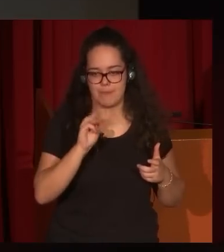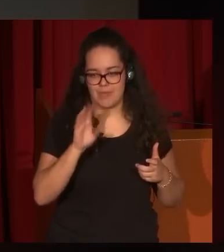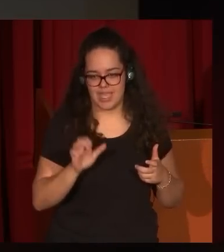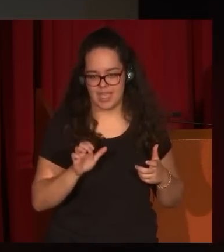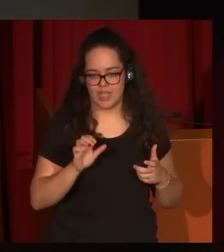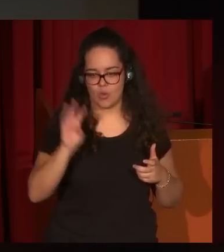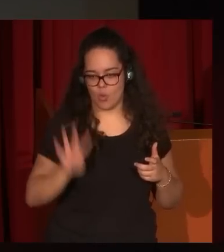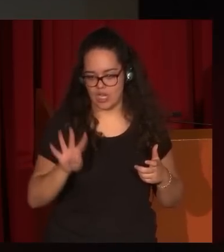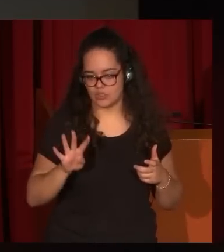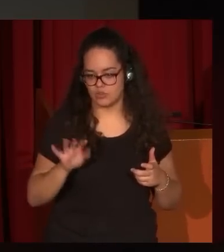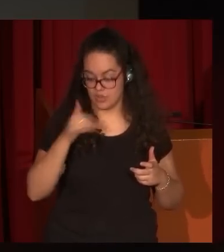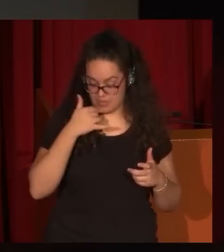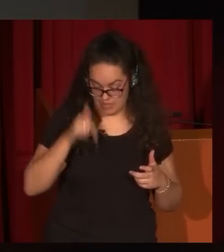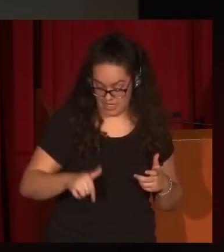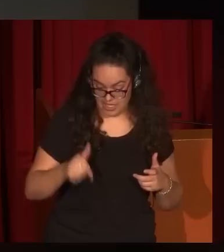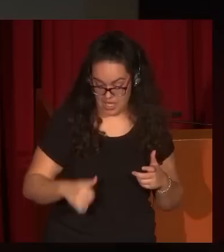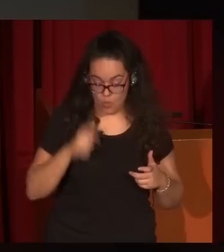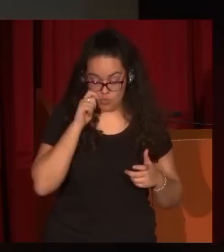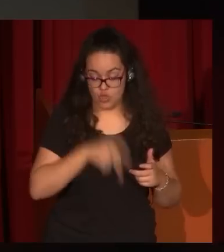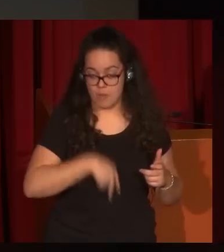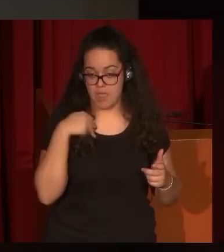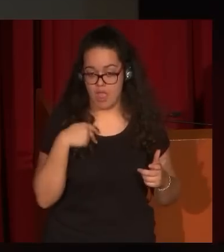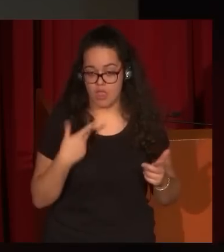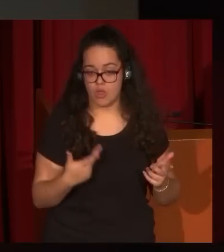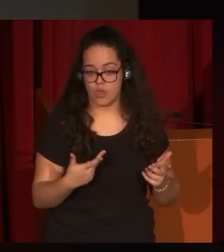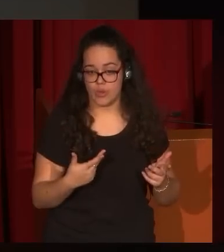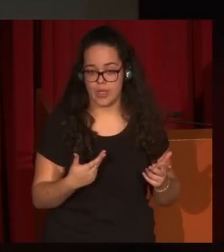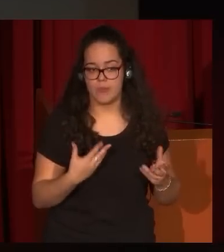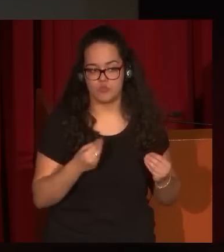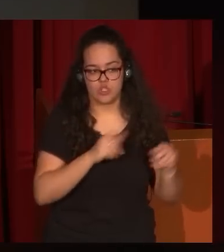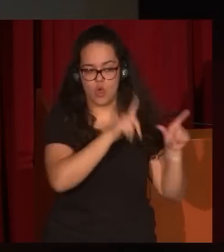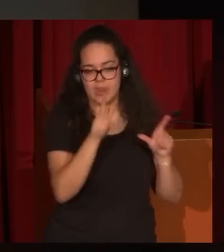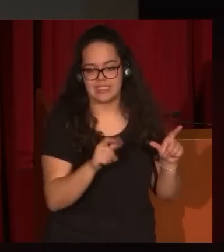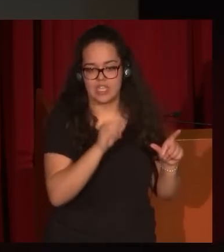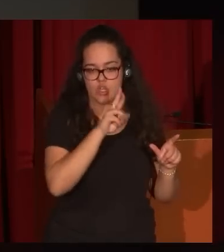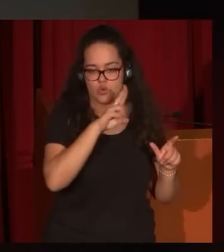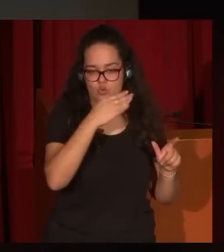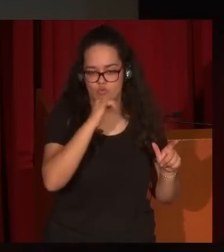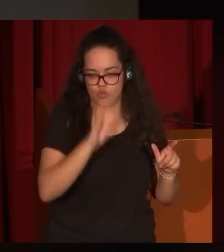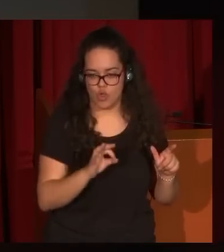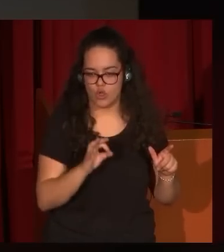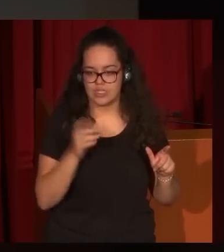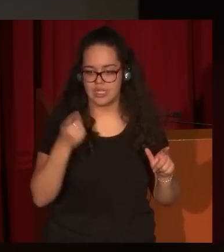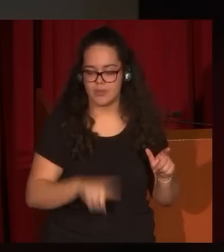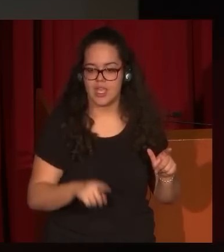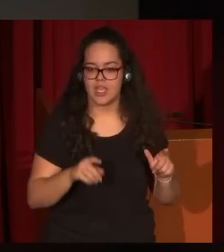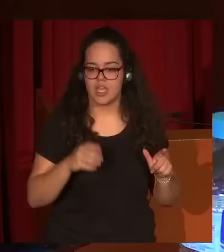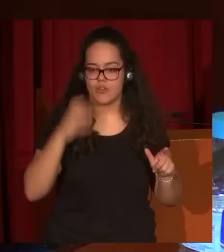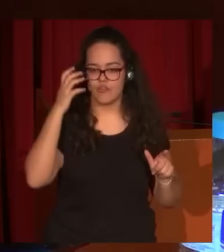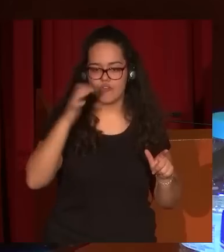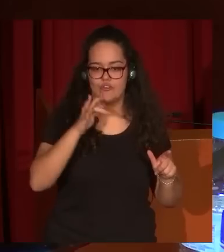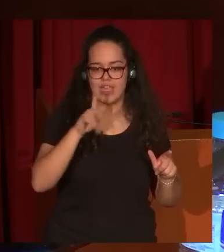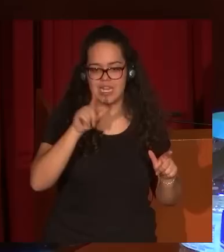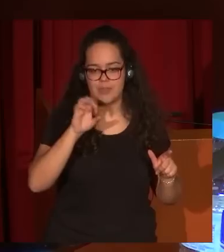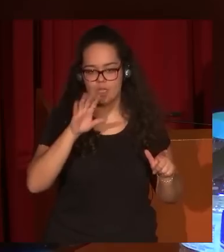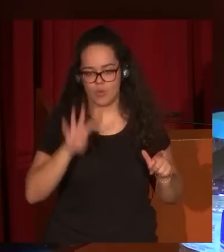época de Velázquez. este Museo del Prado conservamos varias obras de Pérez Rubio, por ejemplo, de este otro pintor, de Felipe IV paseando por los jardines del